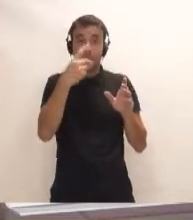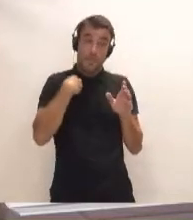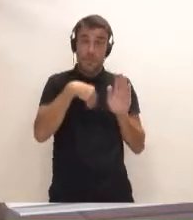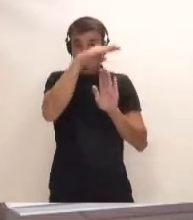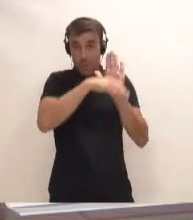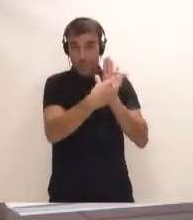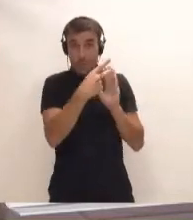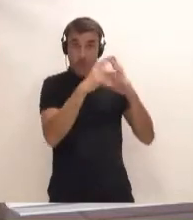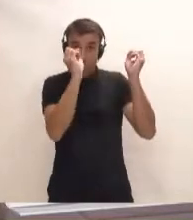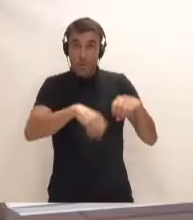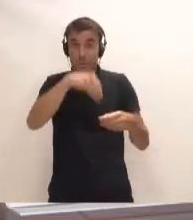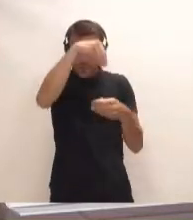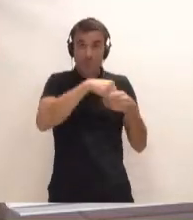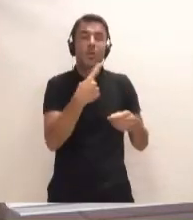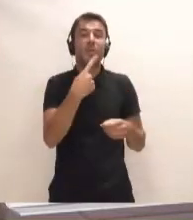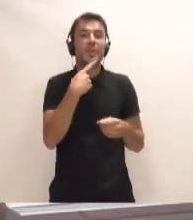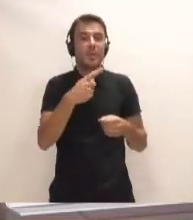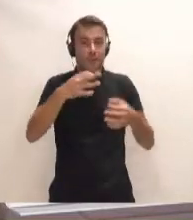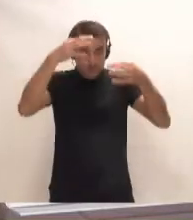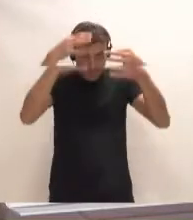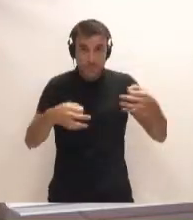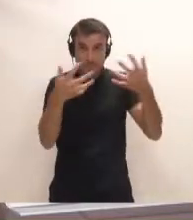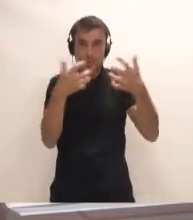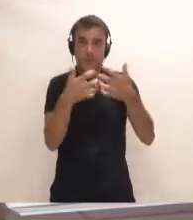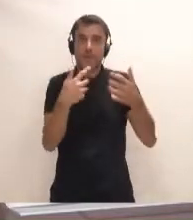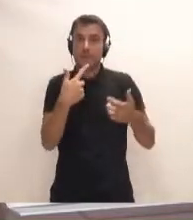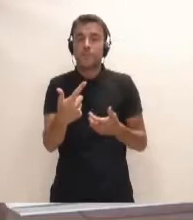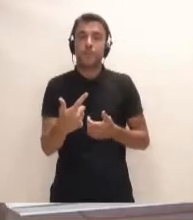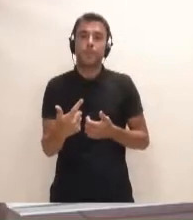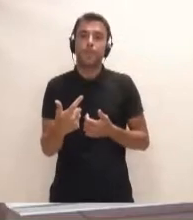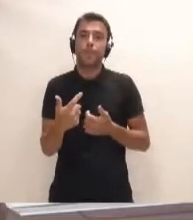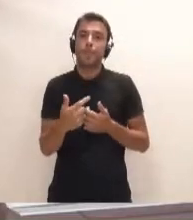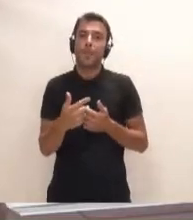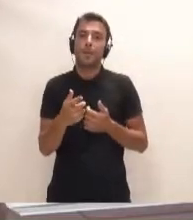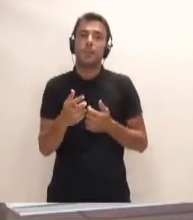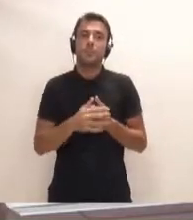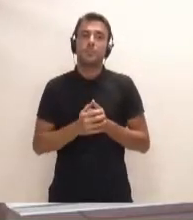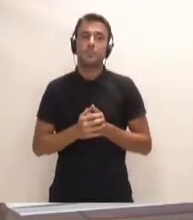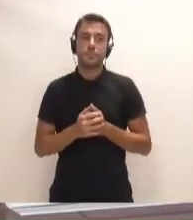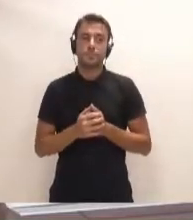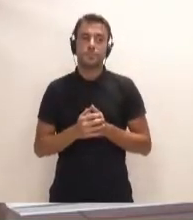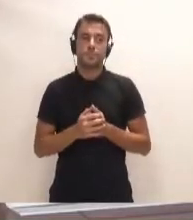programáticos, que dice textualmente que se llevará a cabo.